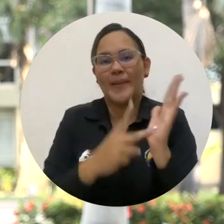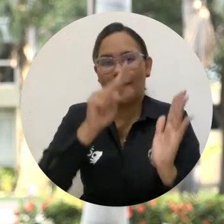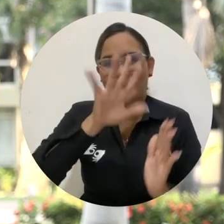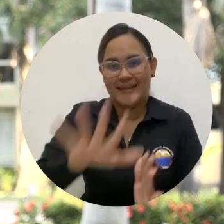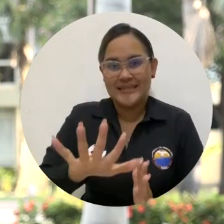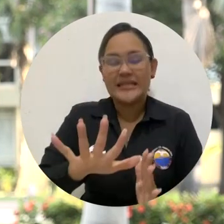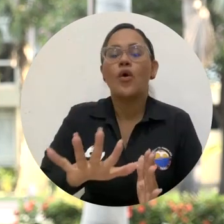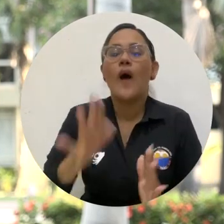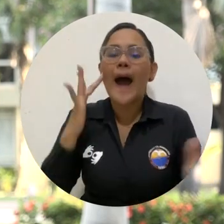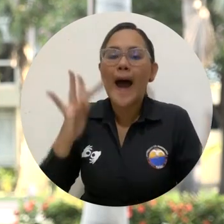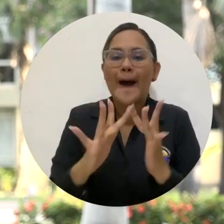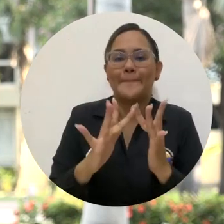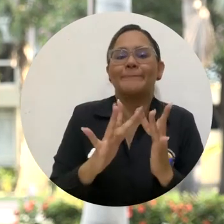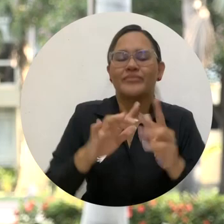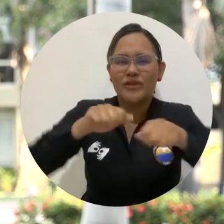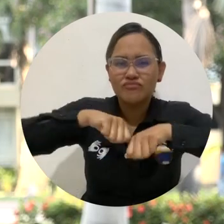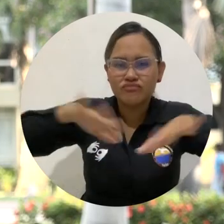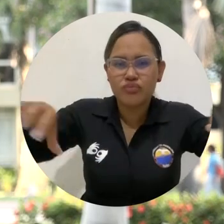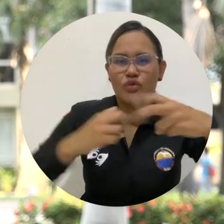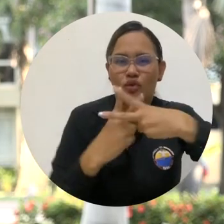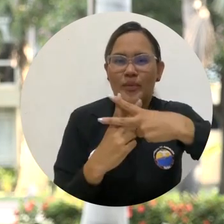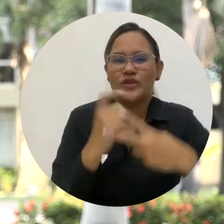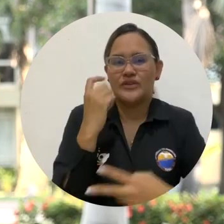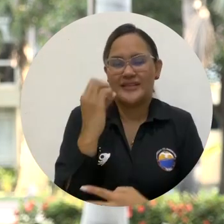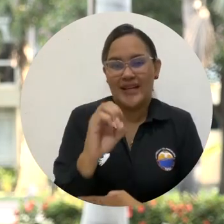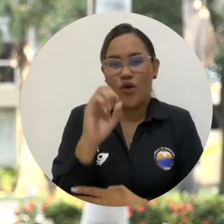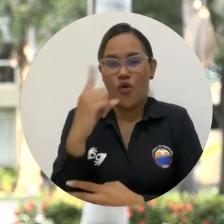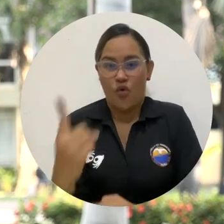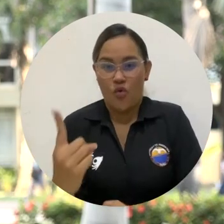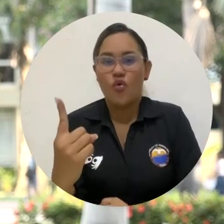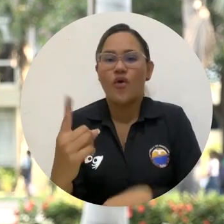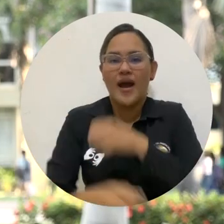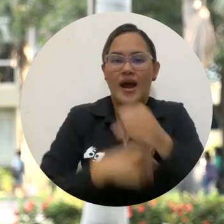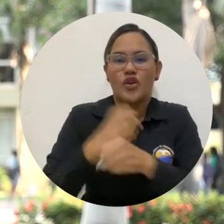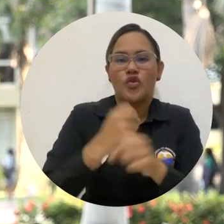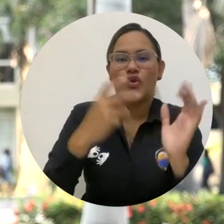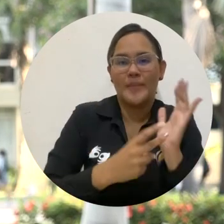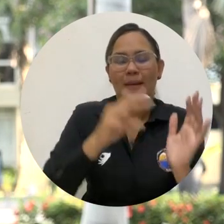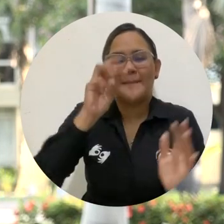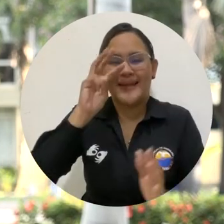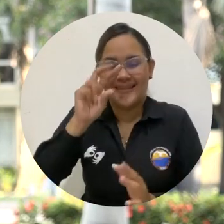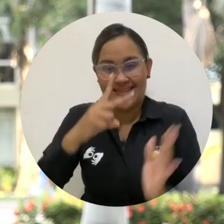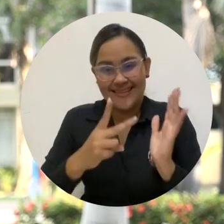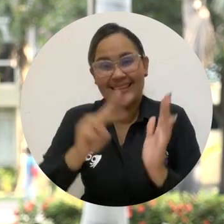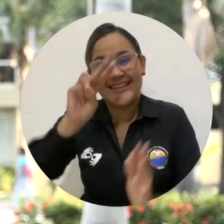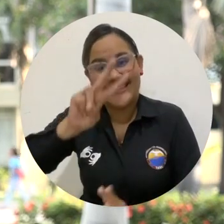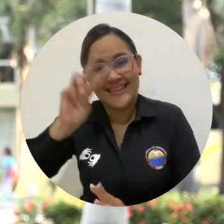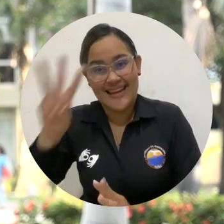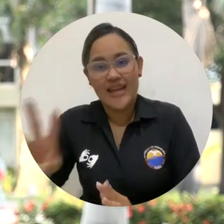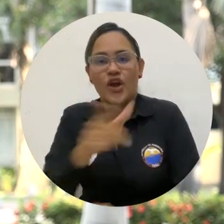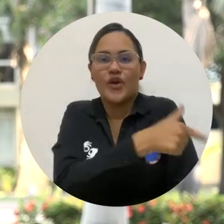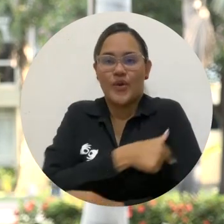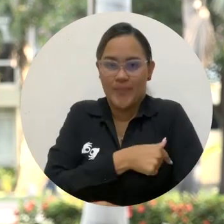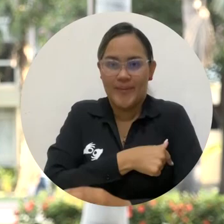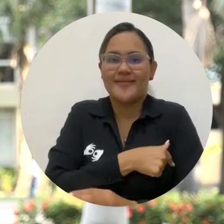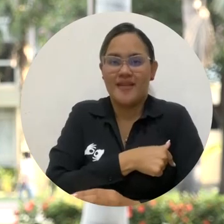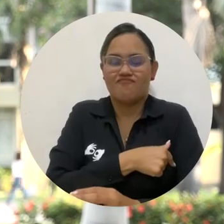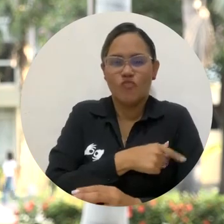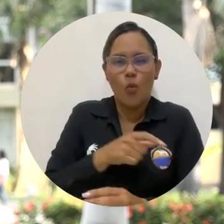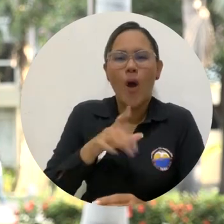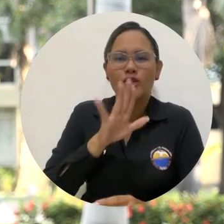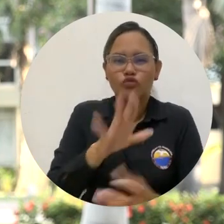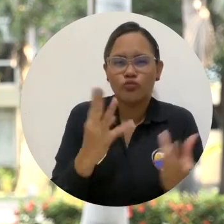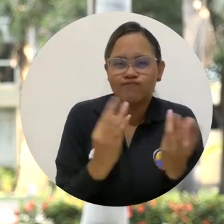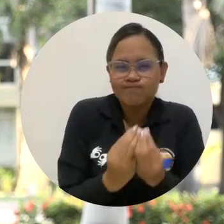2023-2025, establecido en la circular número 1 de 2023, expedida por el